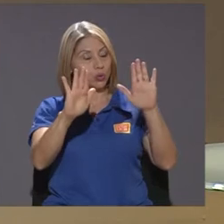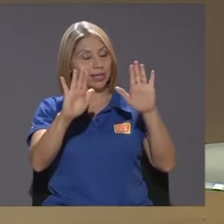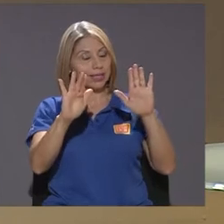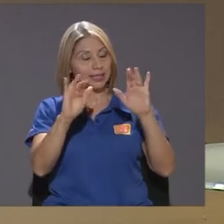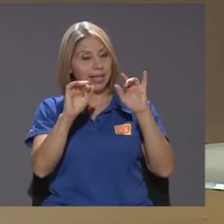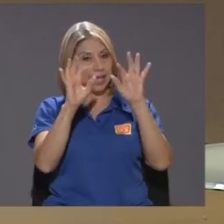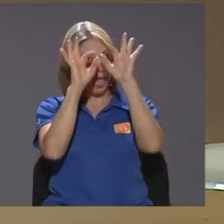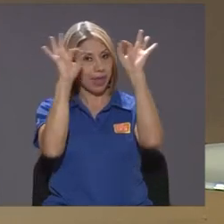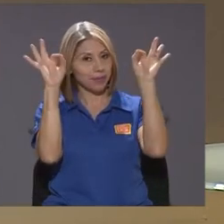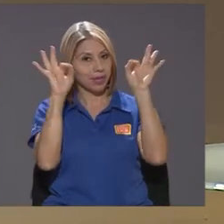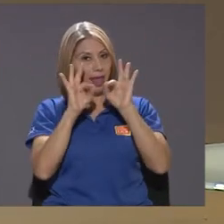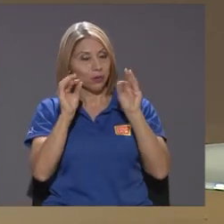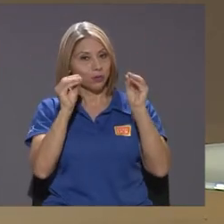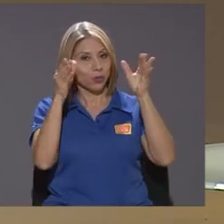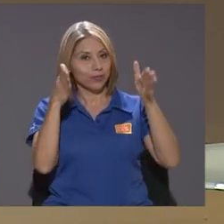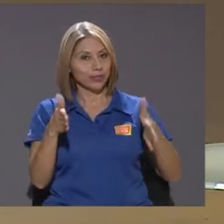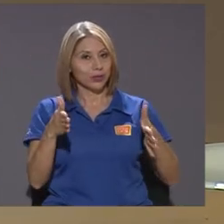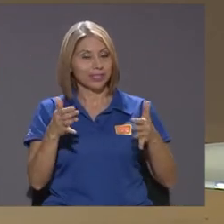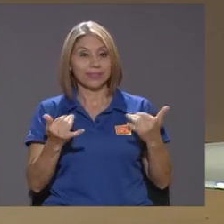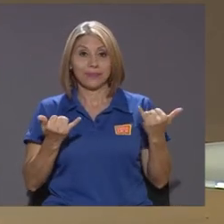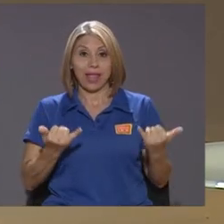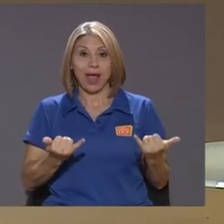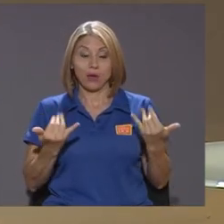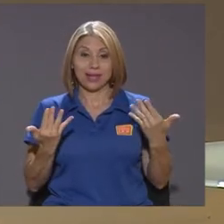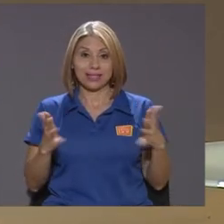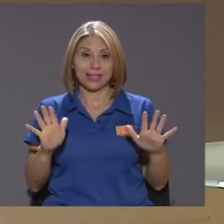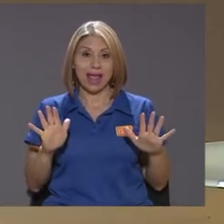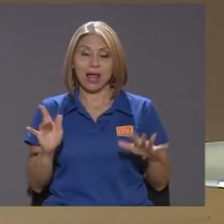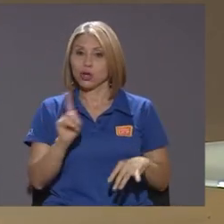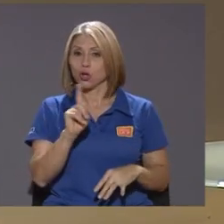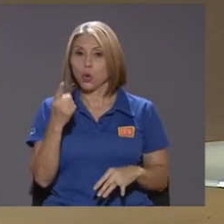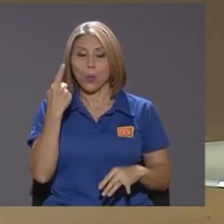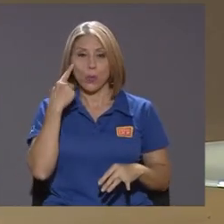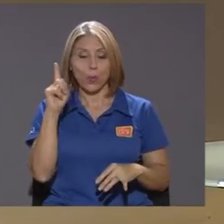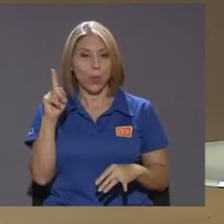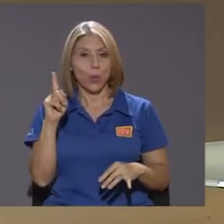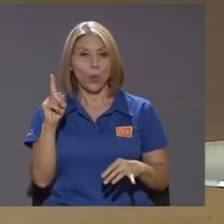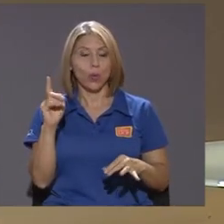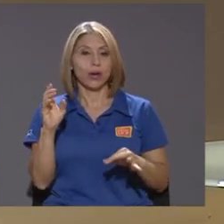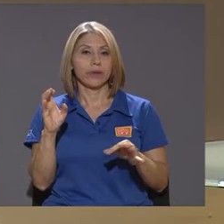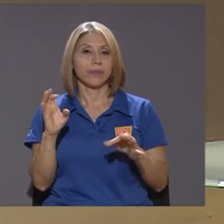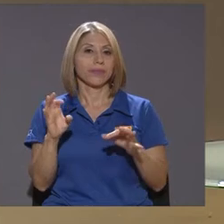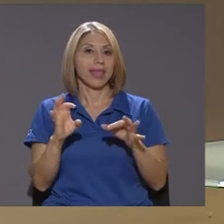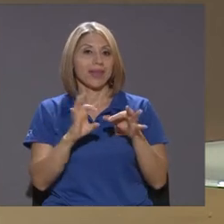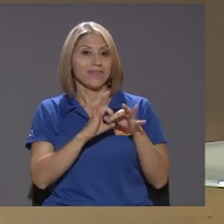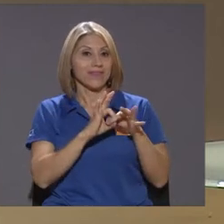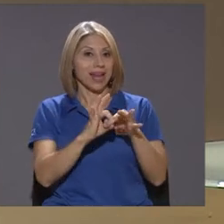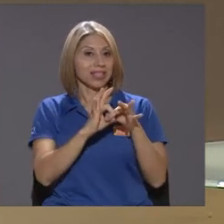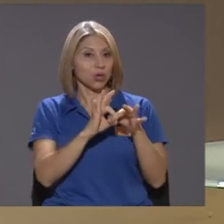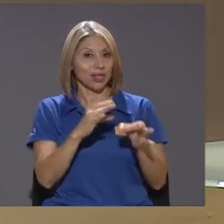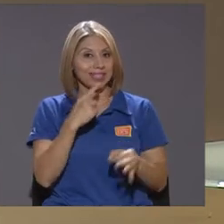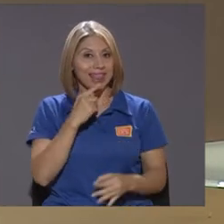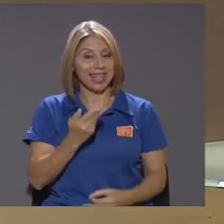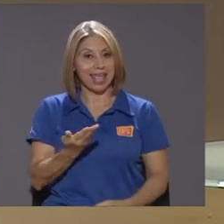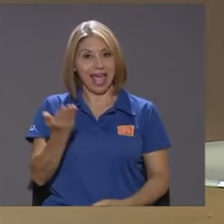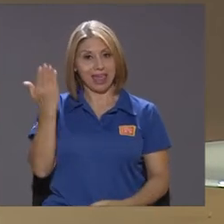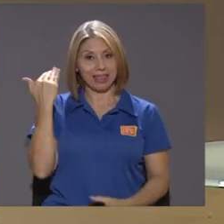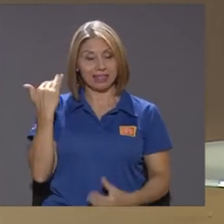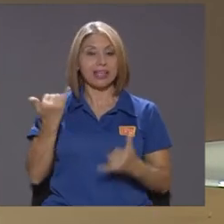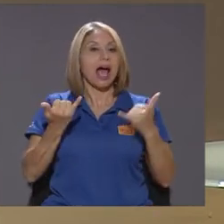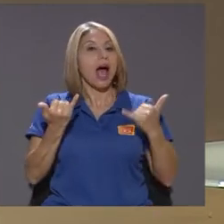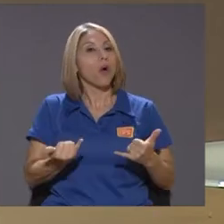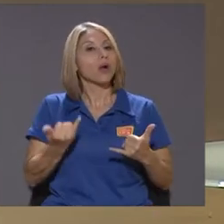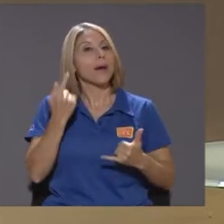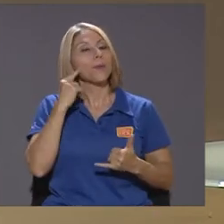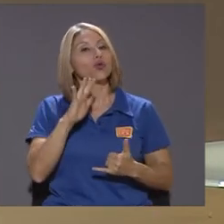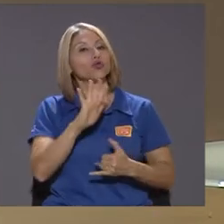ahora ya no por las relaciones que mencioné antes sino por las contribuciones